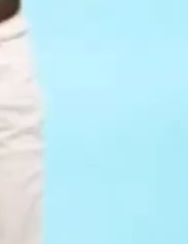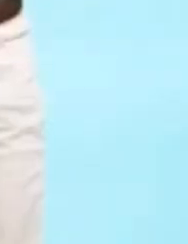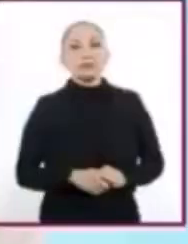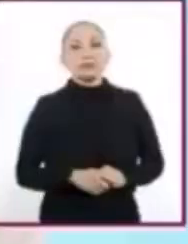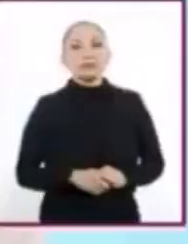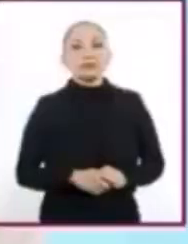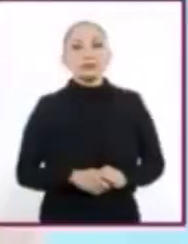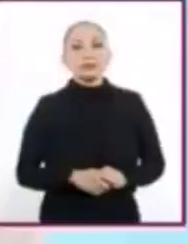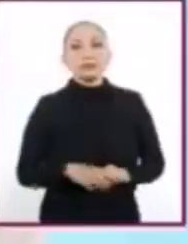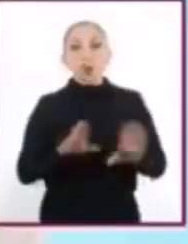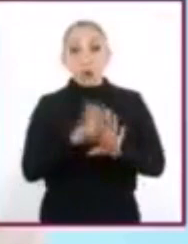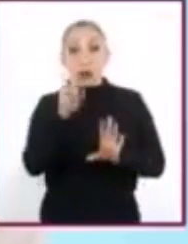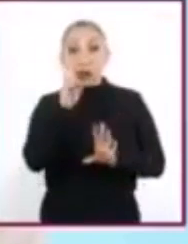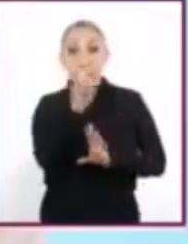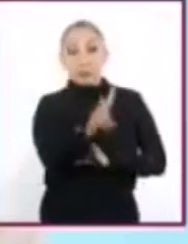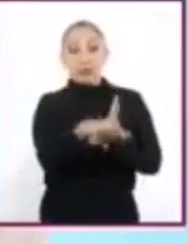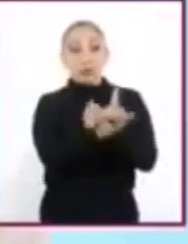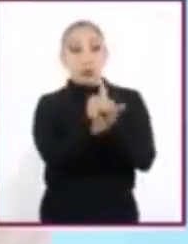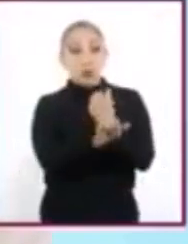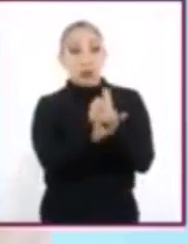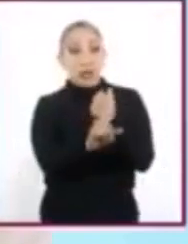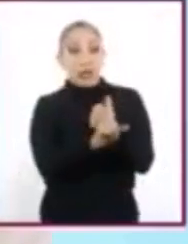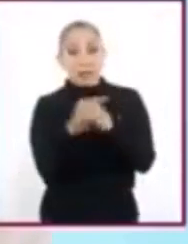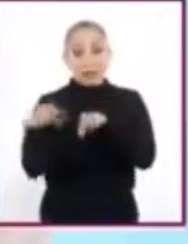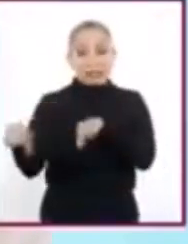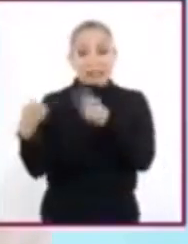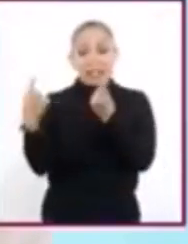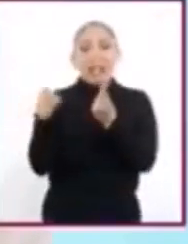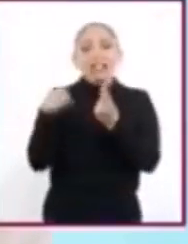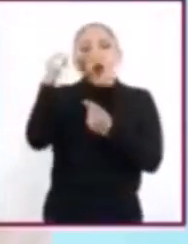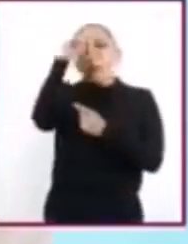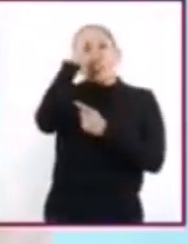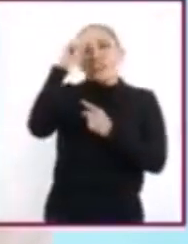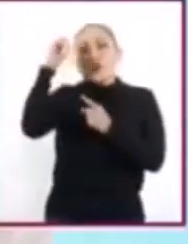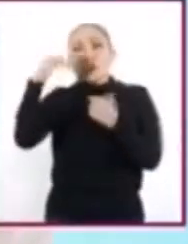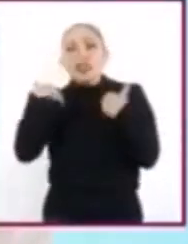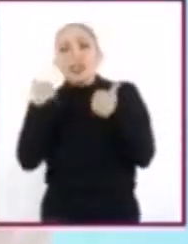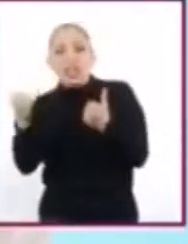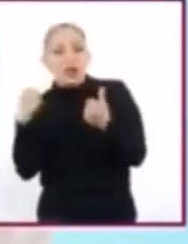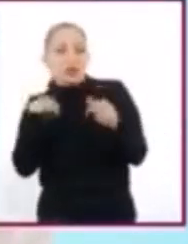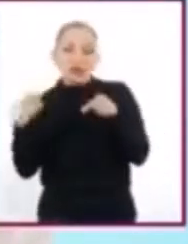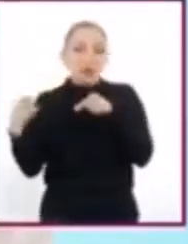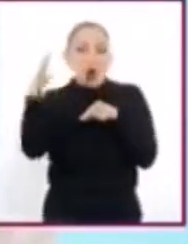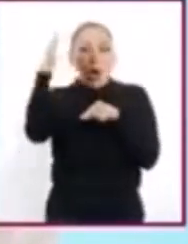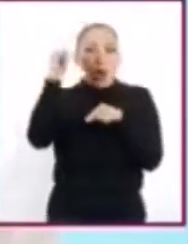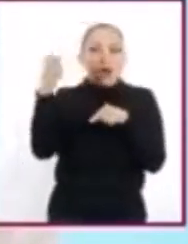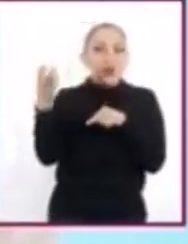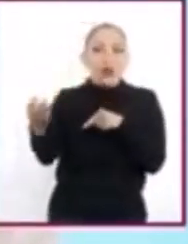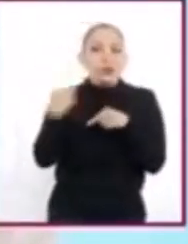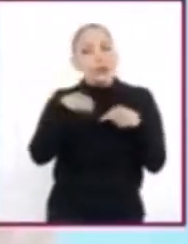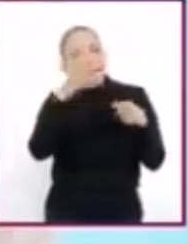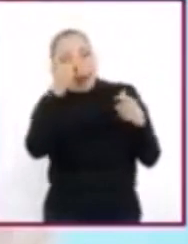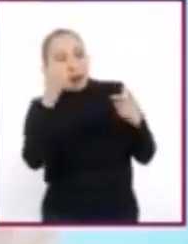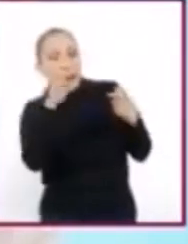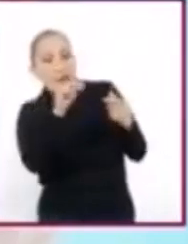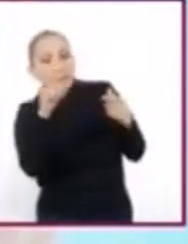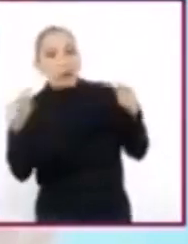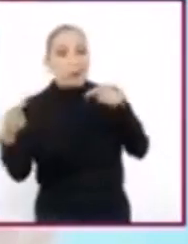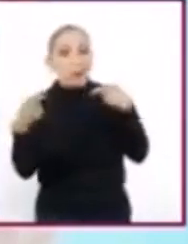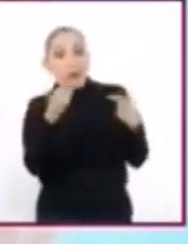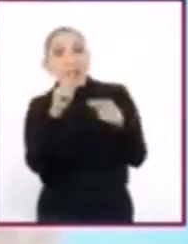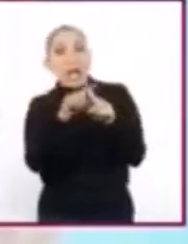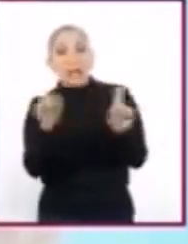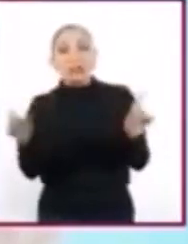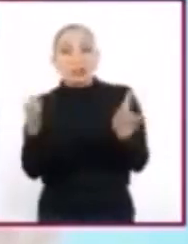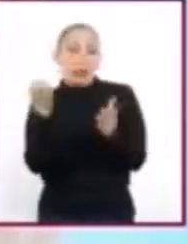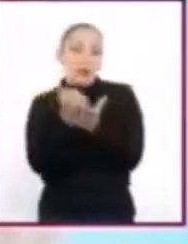Como hemos visto, el conflicto es una divergencia de formas de entender las cosas y de reaccionar ante ellas. Y es inherente a